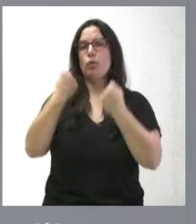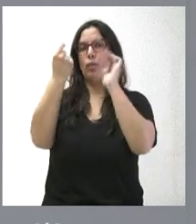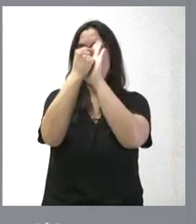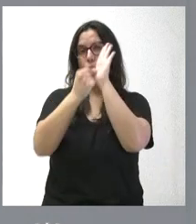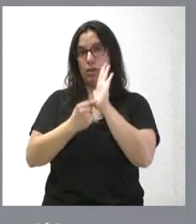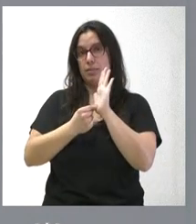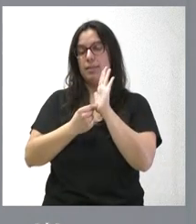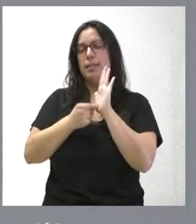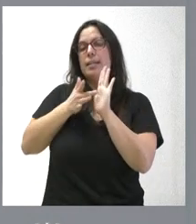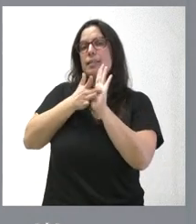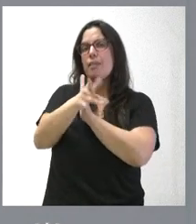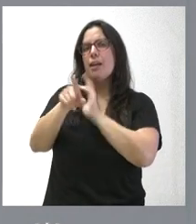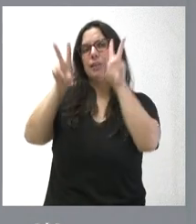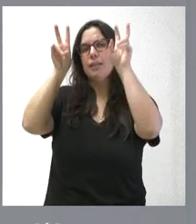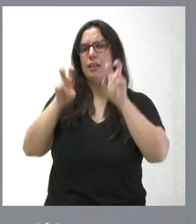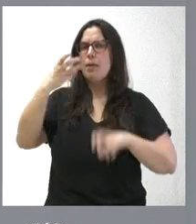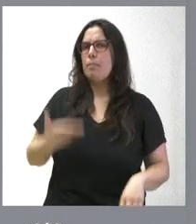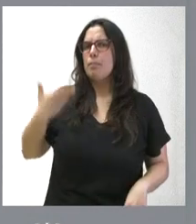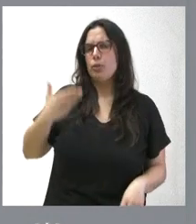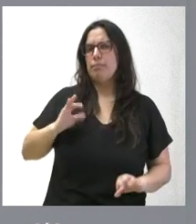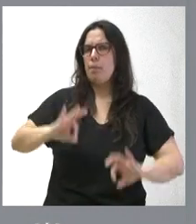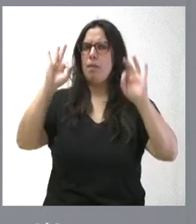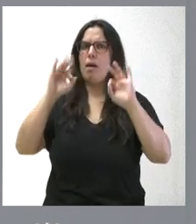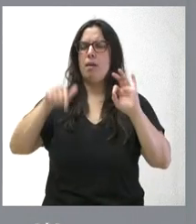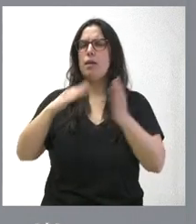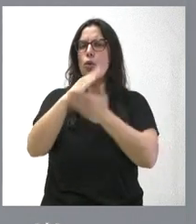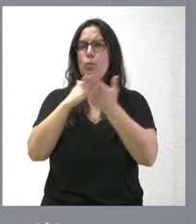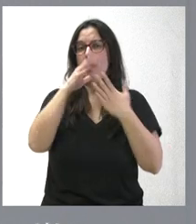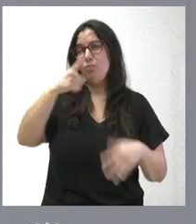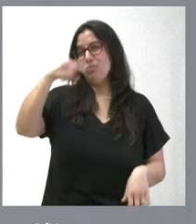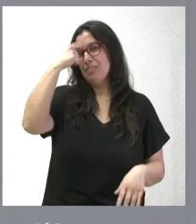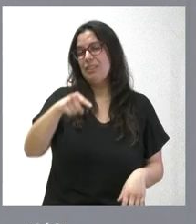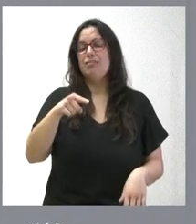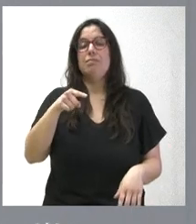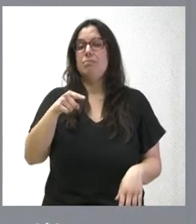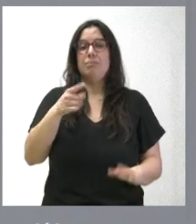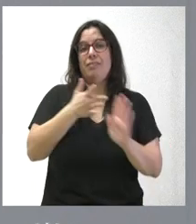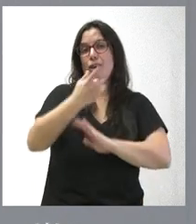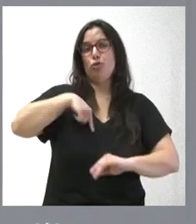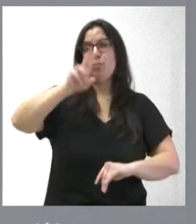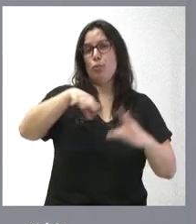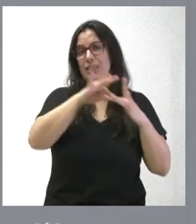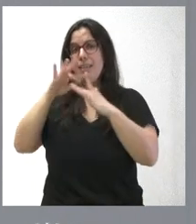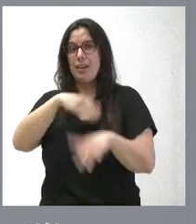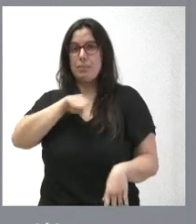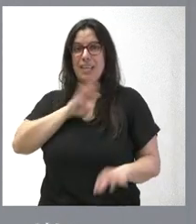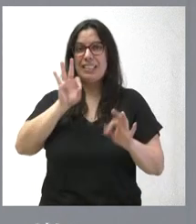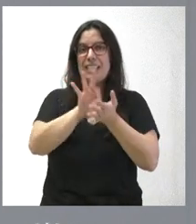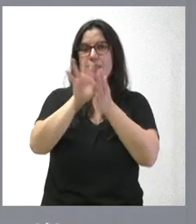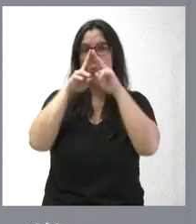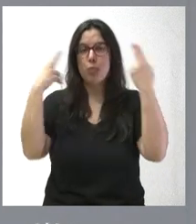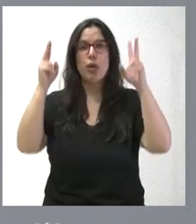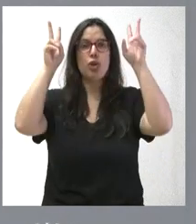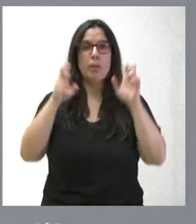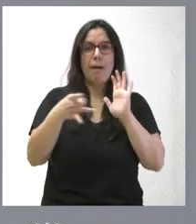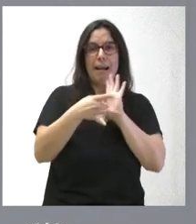Es una materia especialmente importante para nuestra comunidad autónoma, que saben ustedes que es líder en España en servicios públicos, tanto en